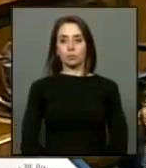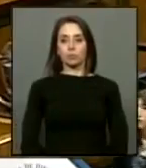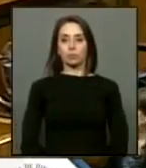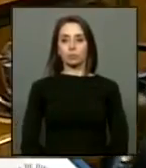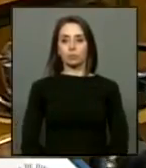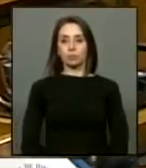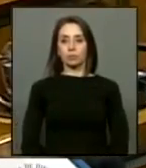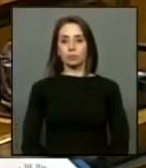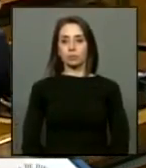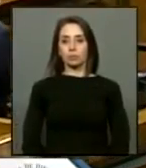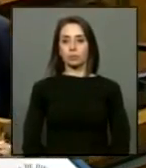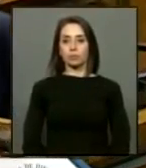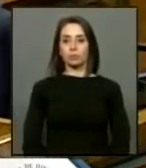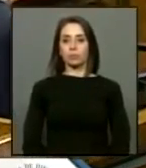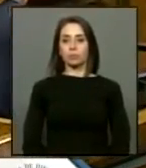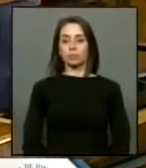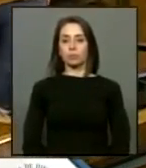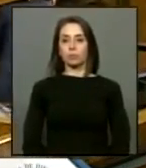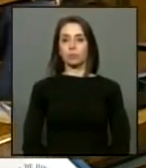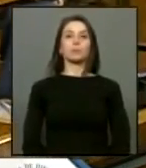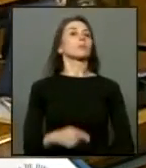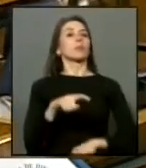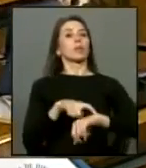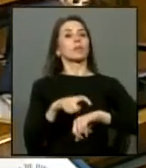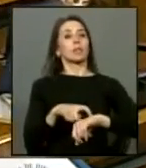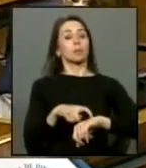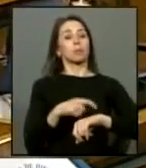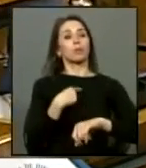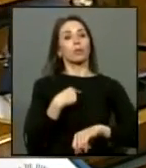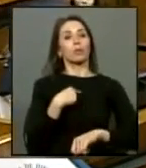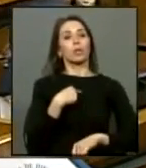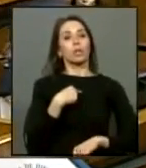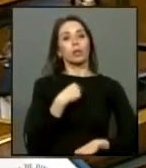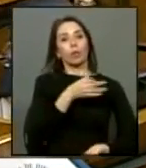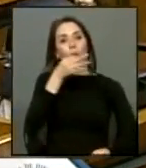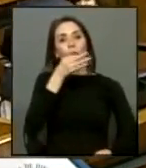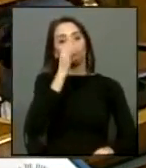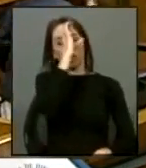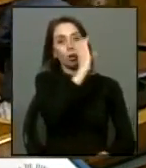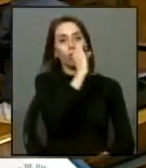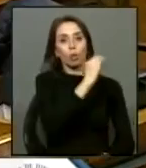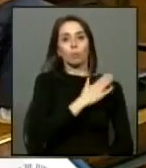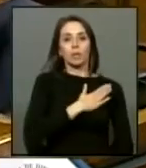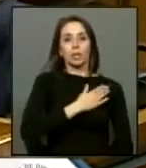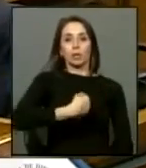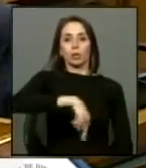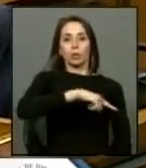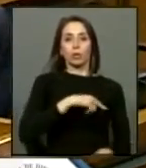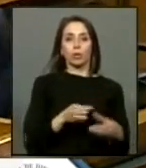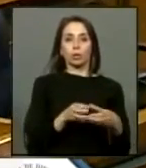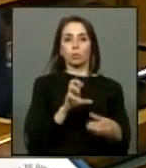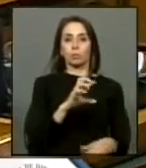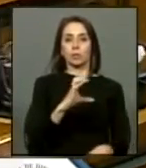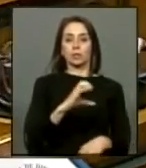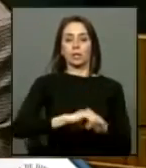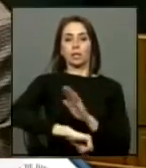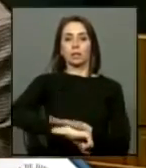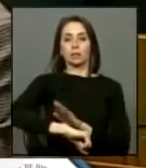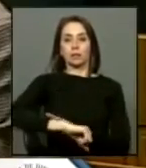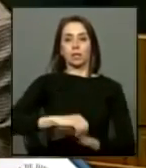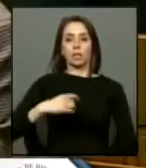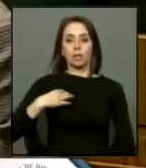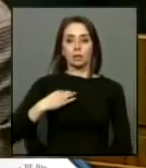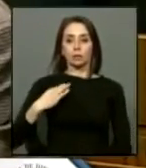en este tiempo representar la opinión de la bancada del partido comunista izquierda ciudadana